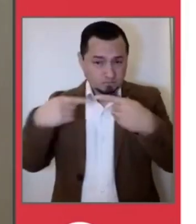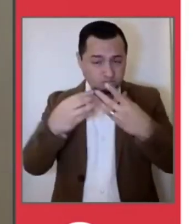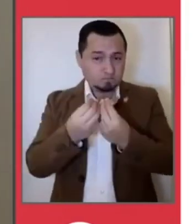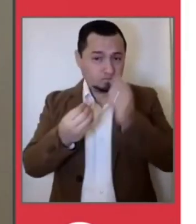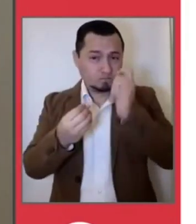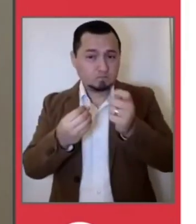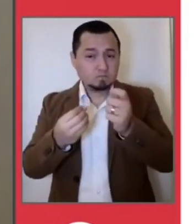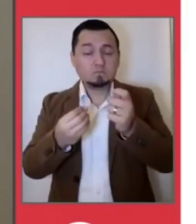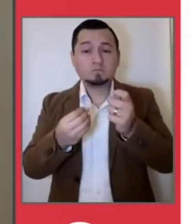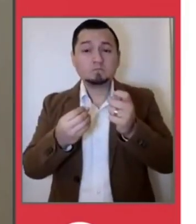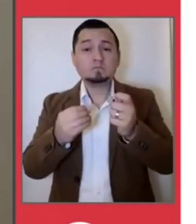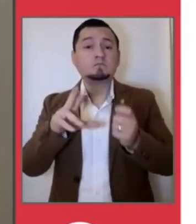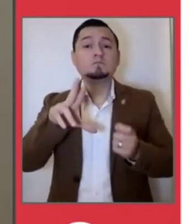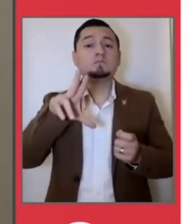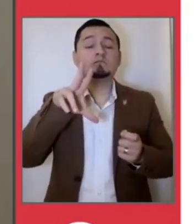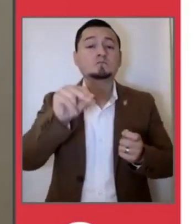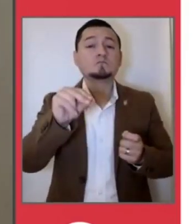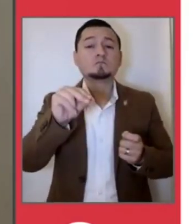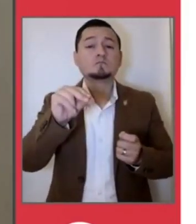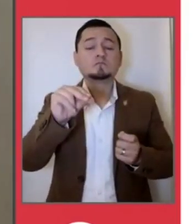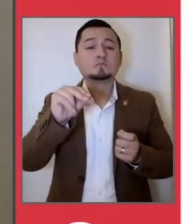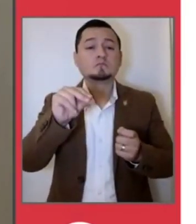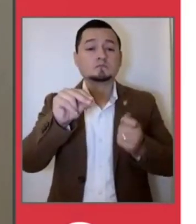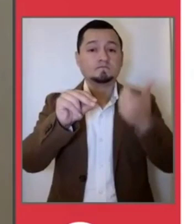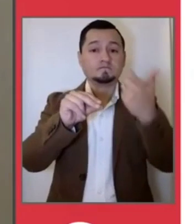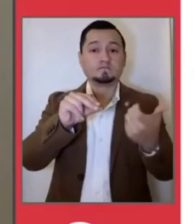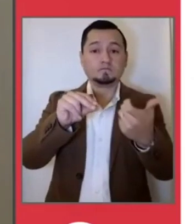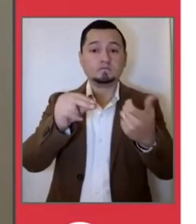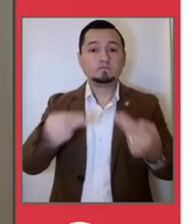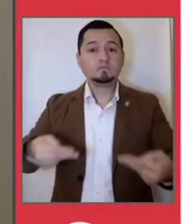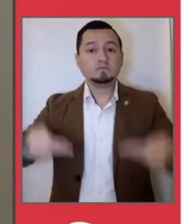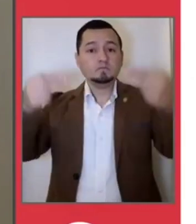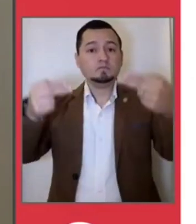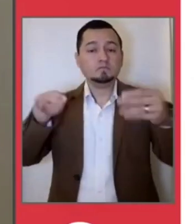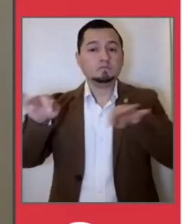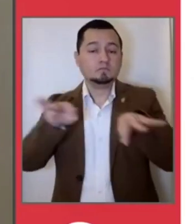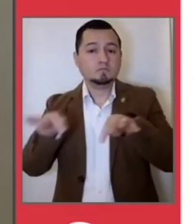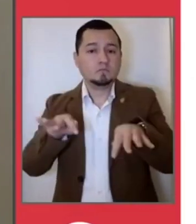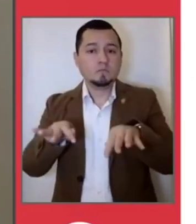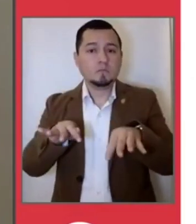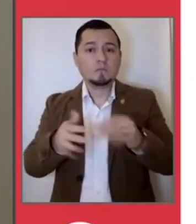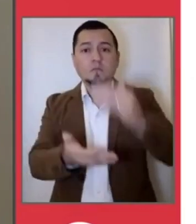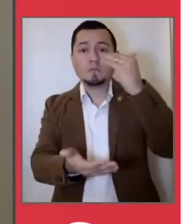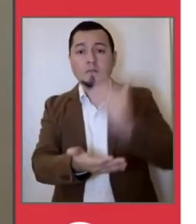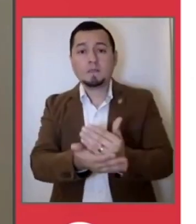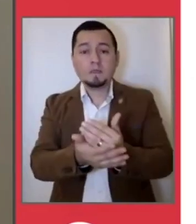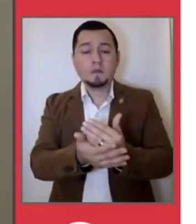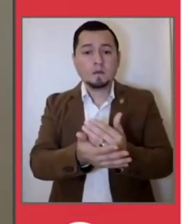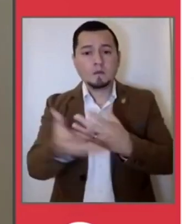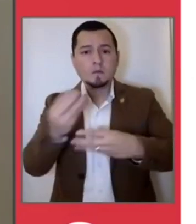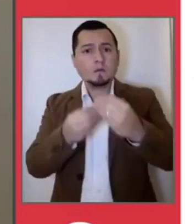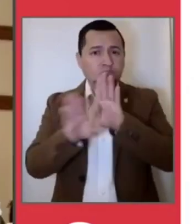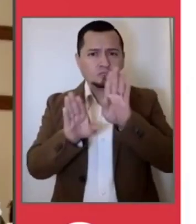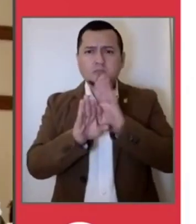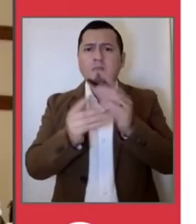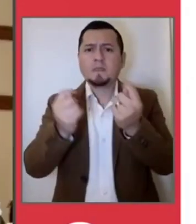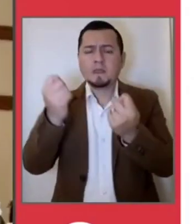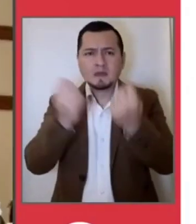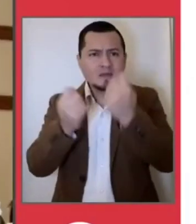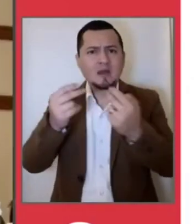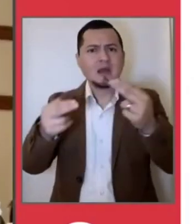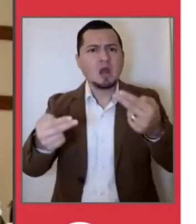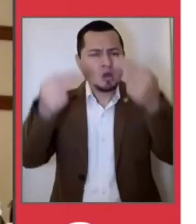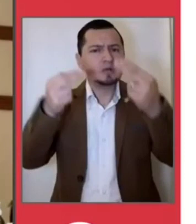no van a impactar el derecho que tiene la gente de trabajar para sostener a sus familias. Esto es una